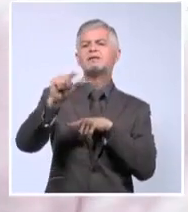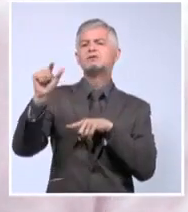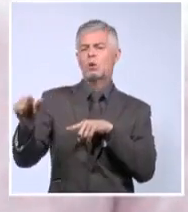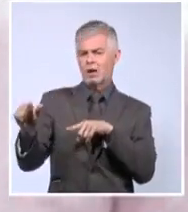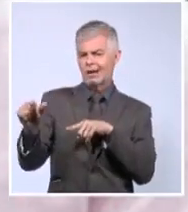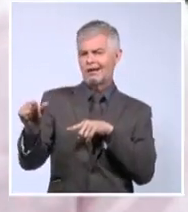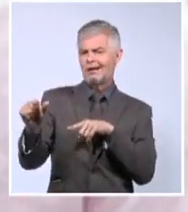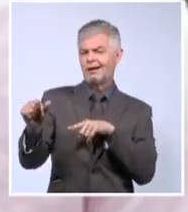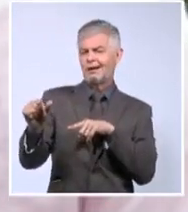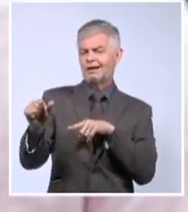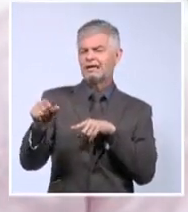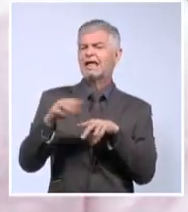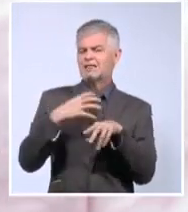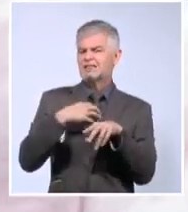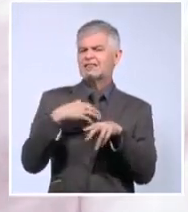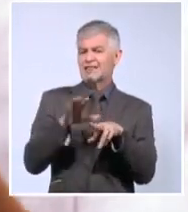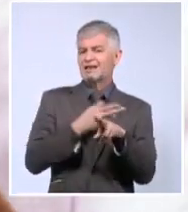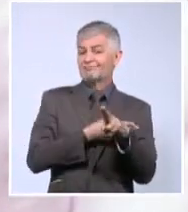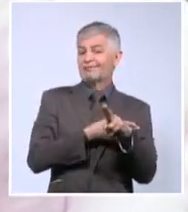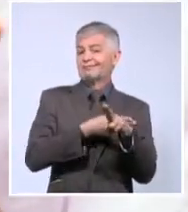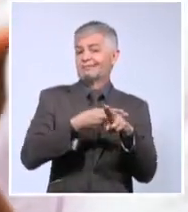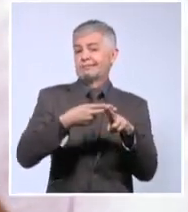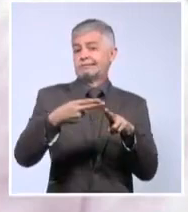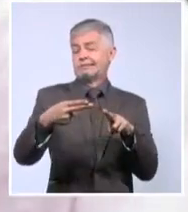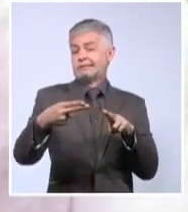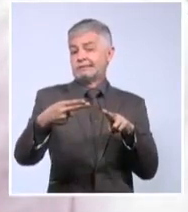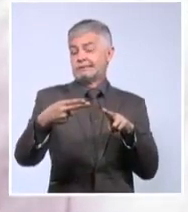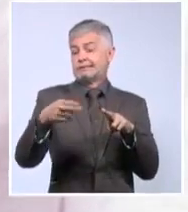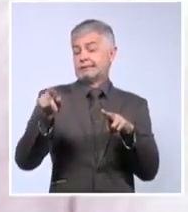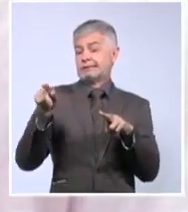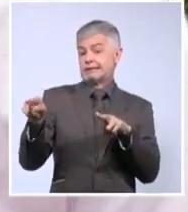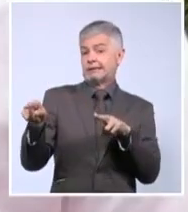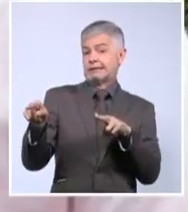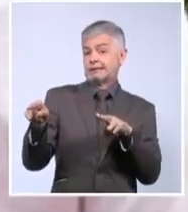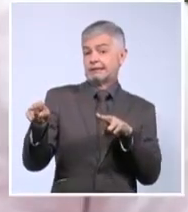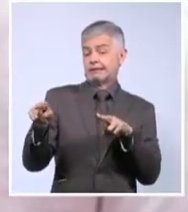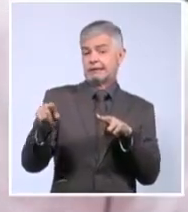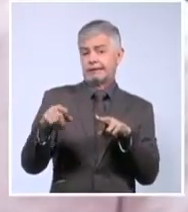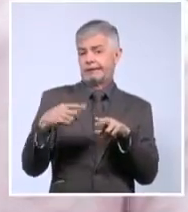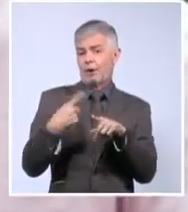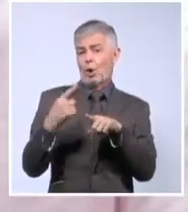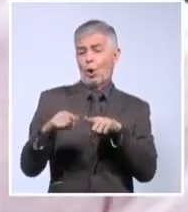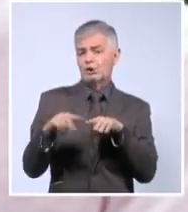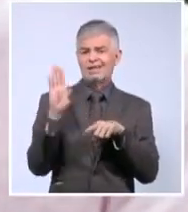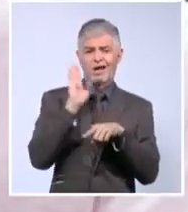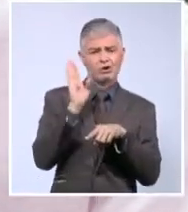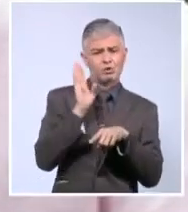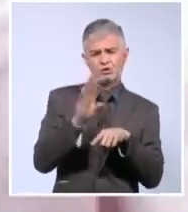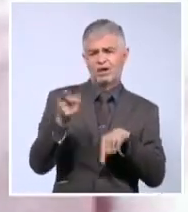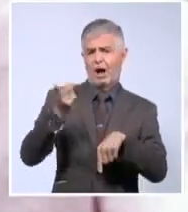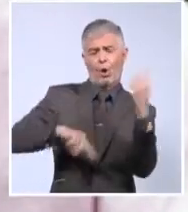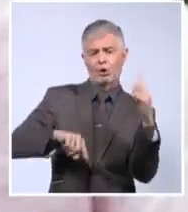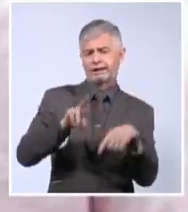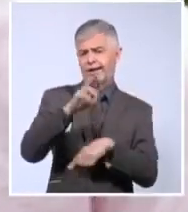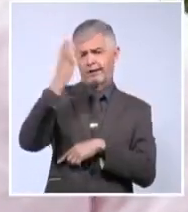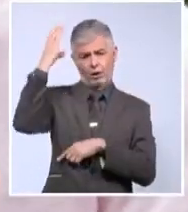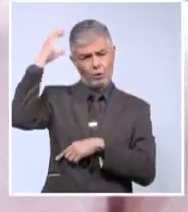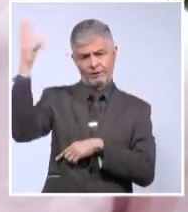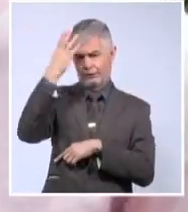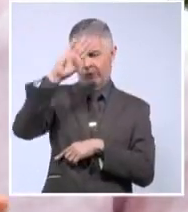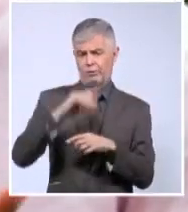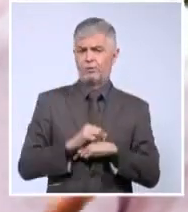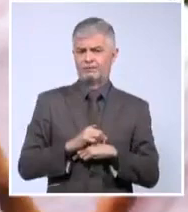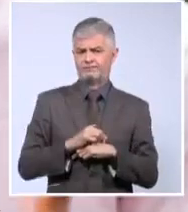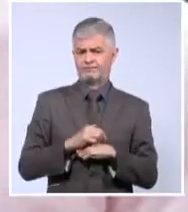una trayectoria que ha sido subversiva. Entonces, es como que lo que nosotros,